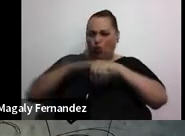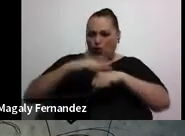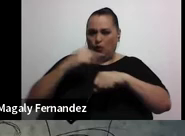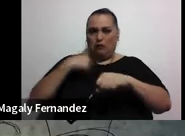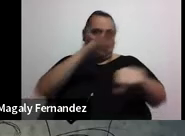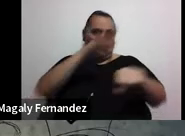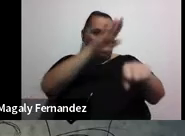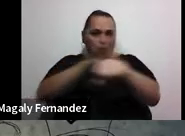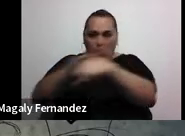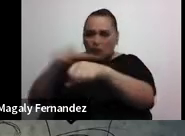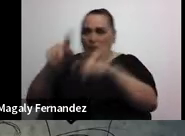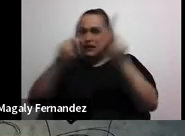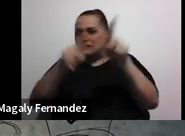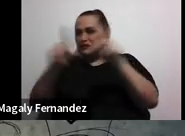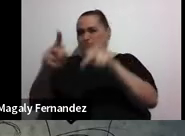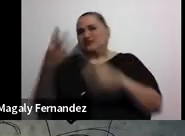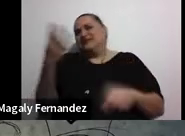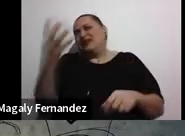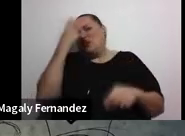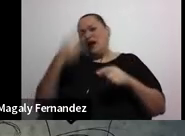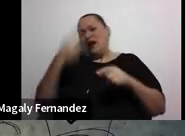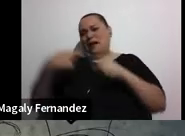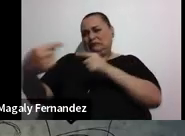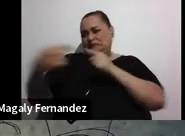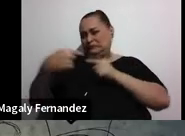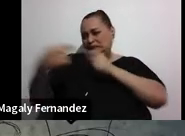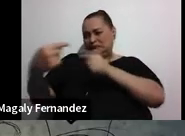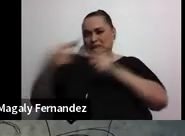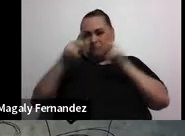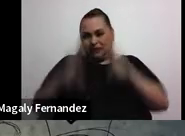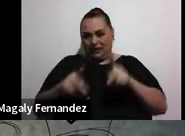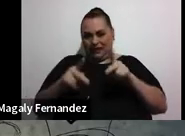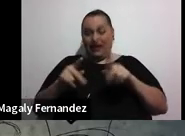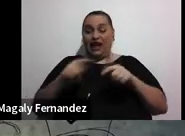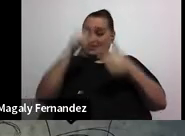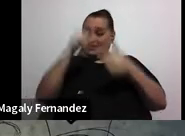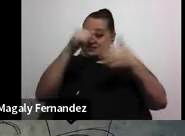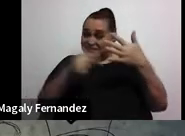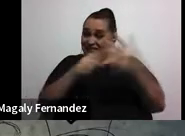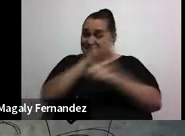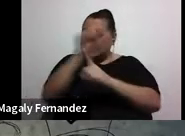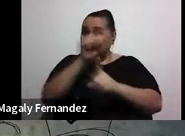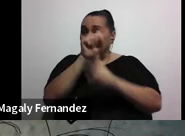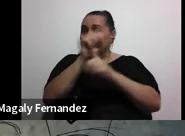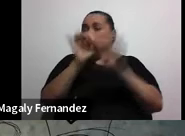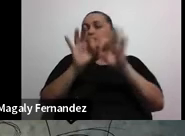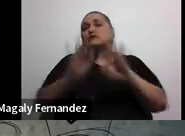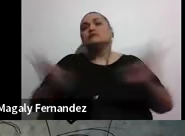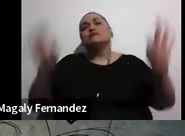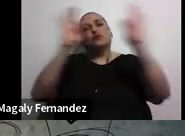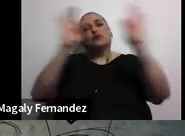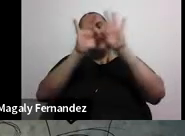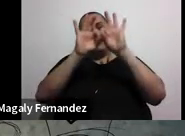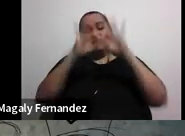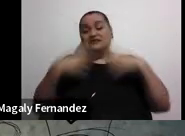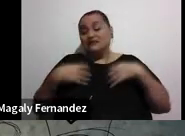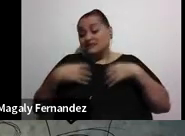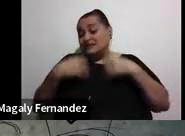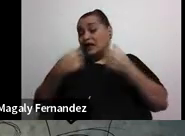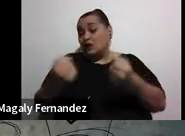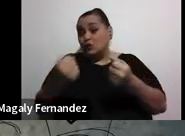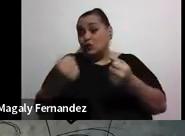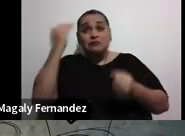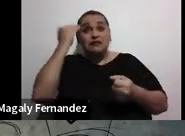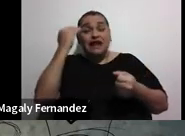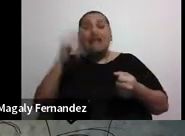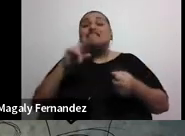enojándome. Entonces, estas son cuestiones muy importantes, porque la salud mental no, insisto, no es no tener problemas, o no tener